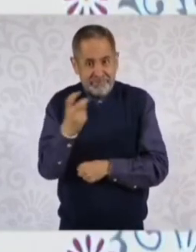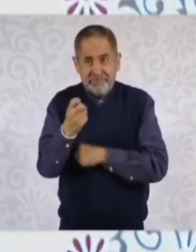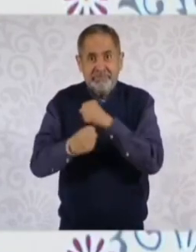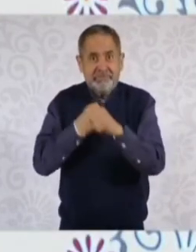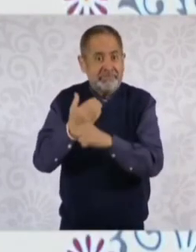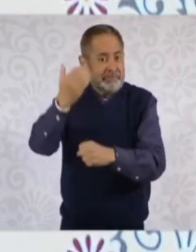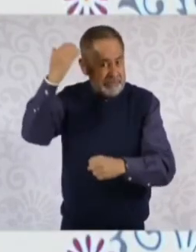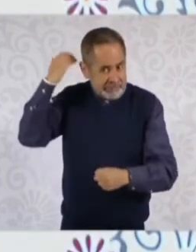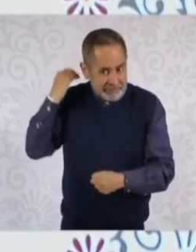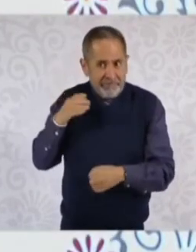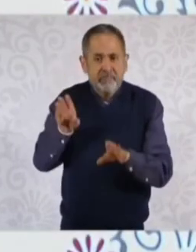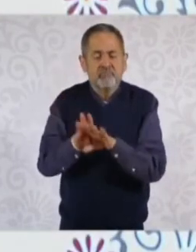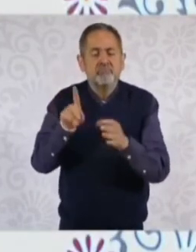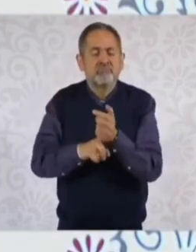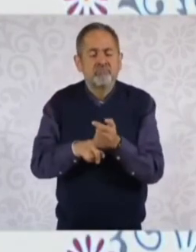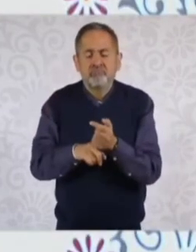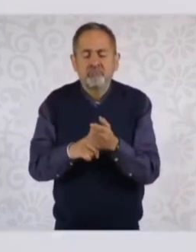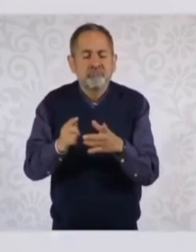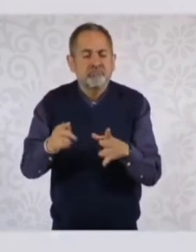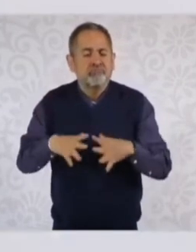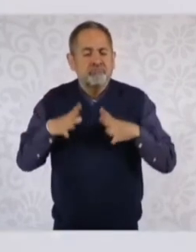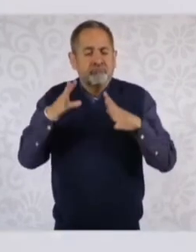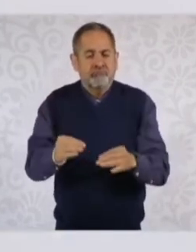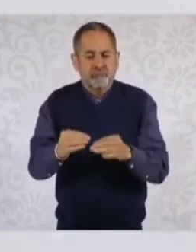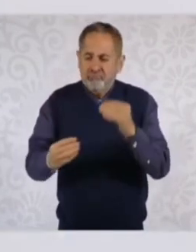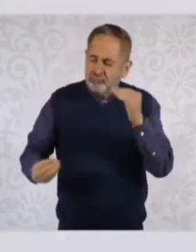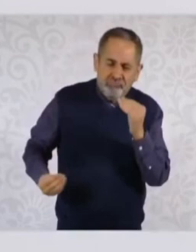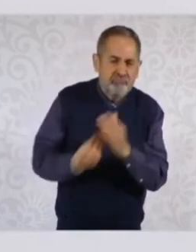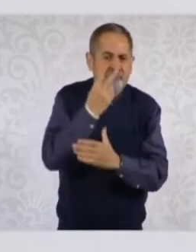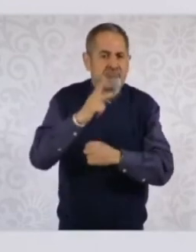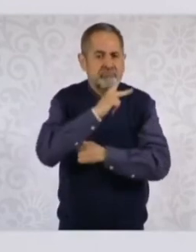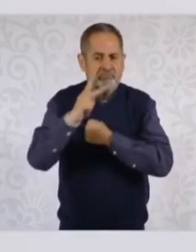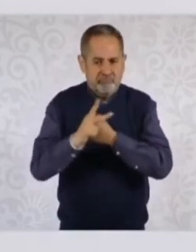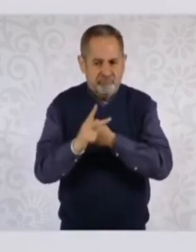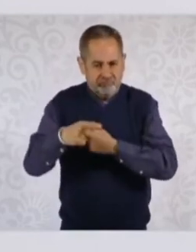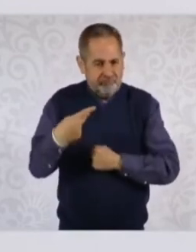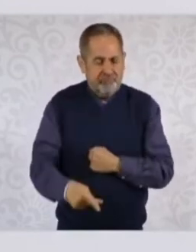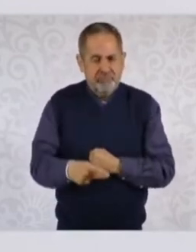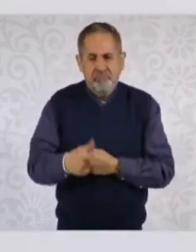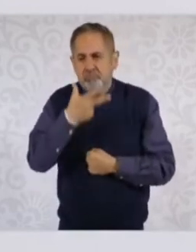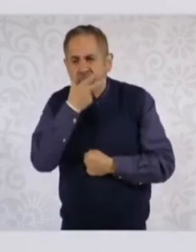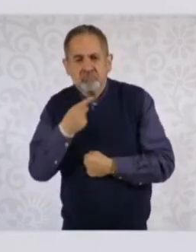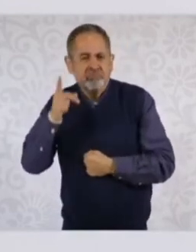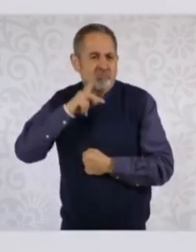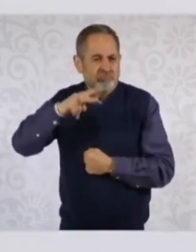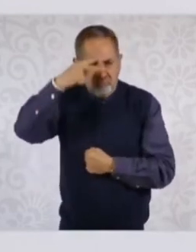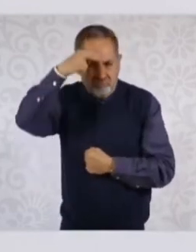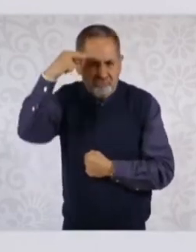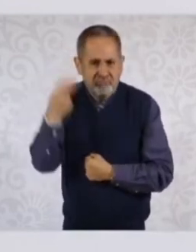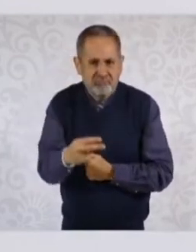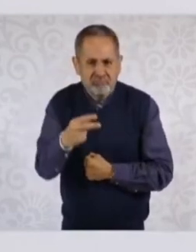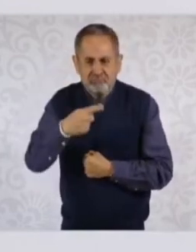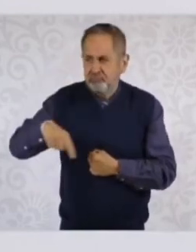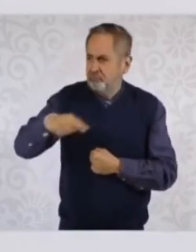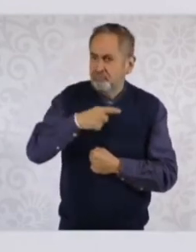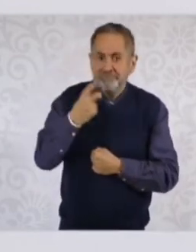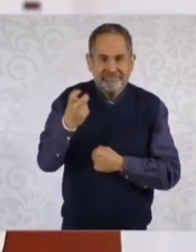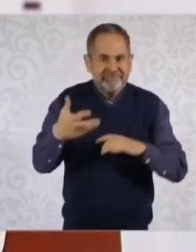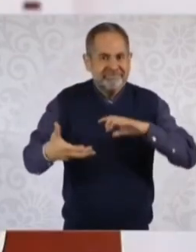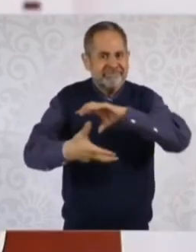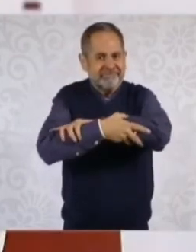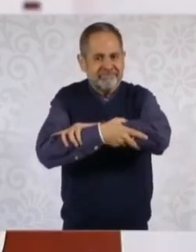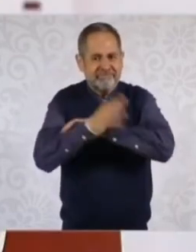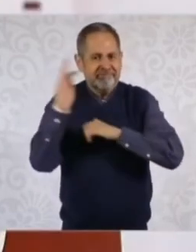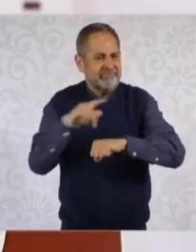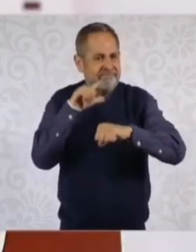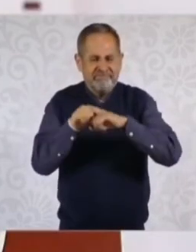para formar una nación, la nuestra. Mexicanos y mexicanas nos debemos a ese pacto federal.